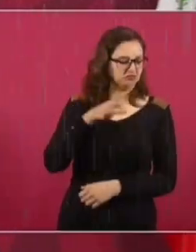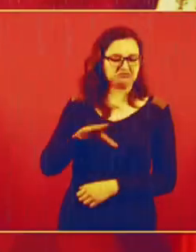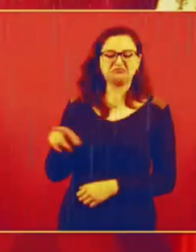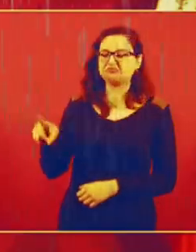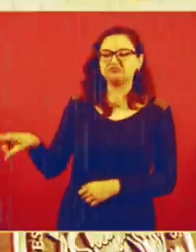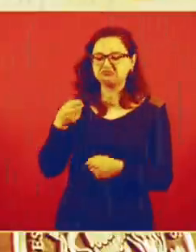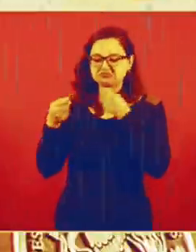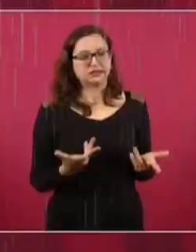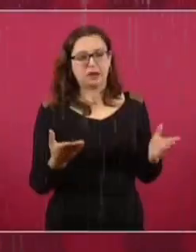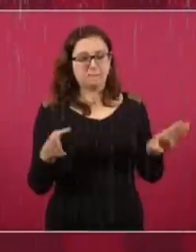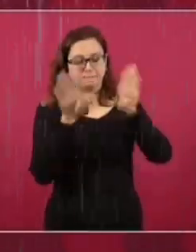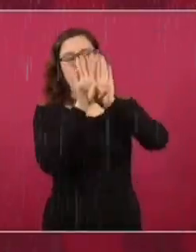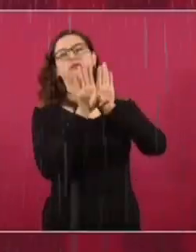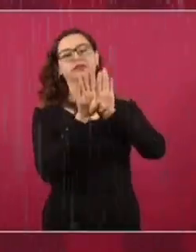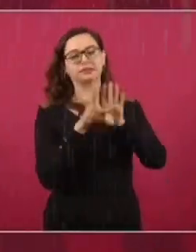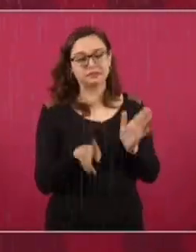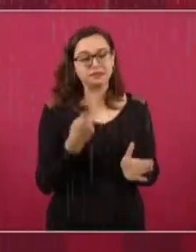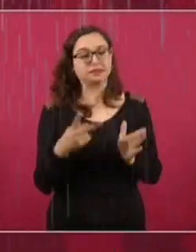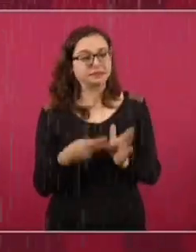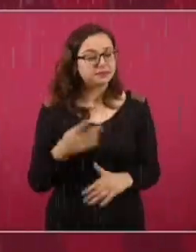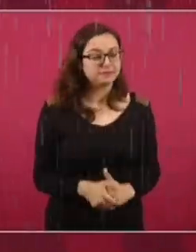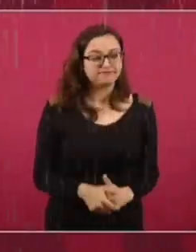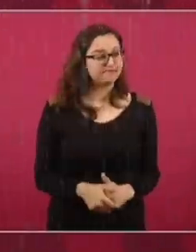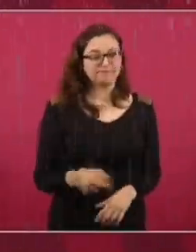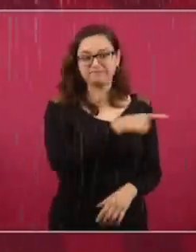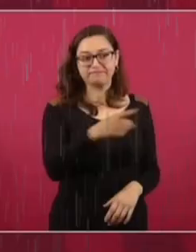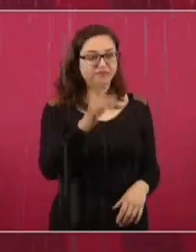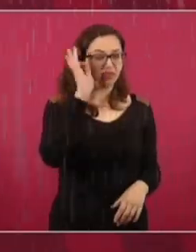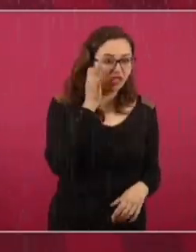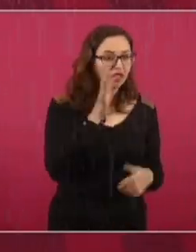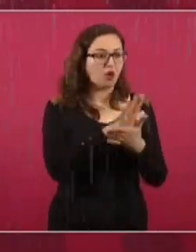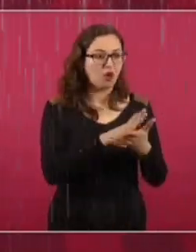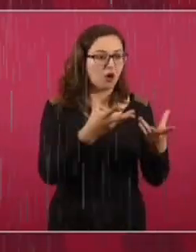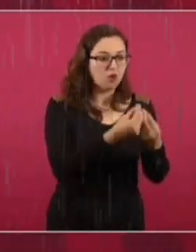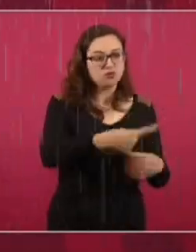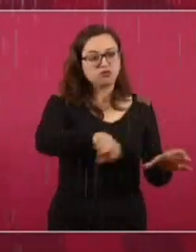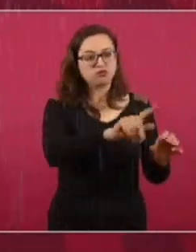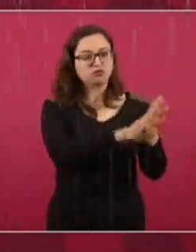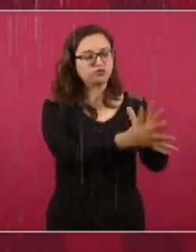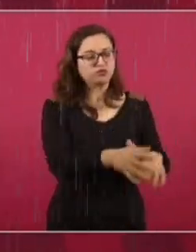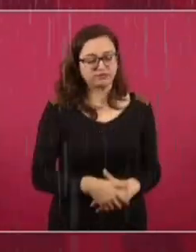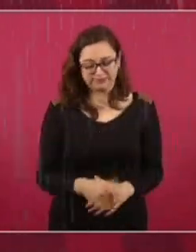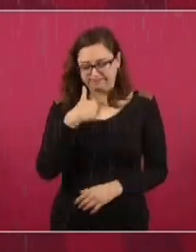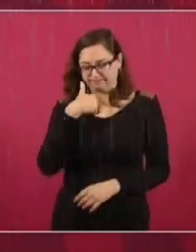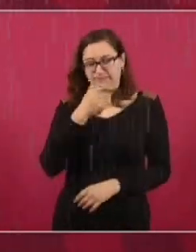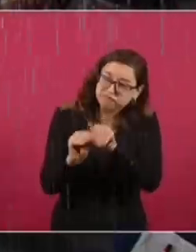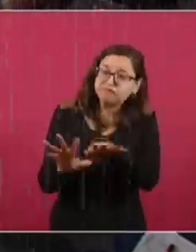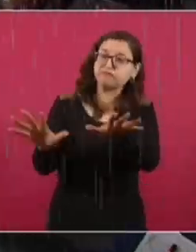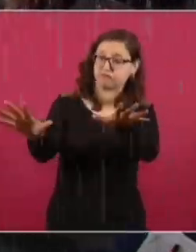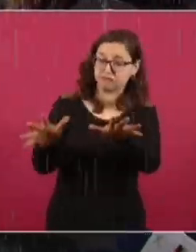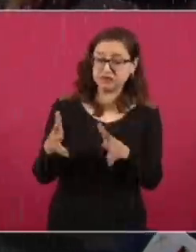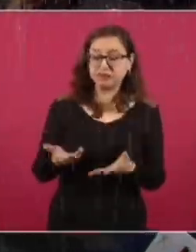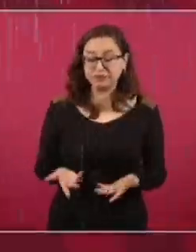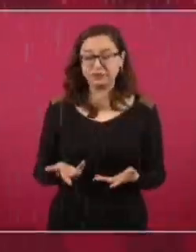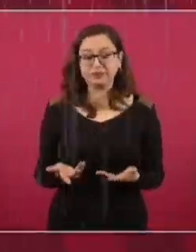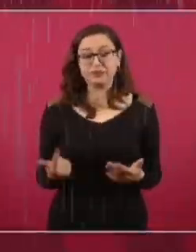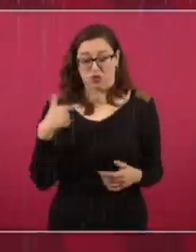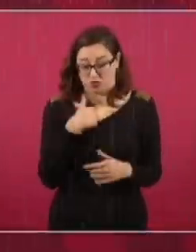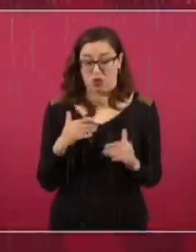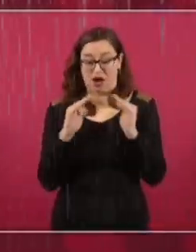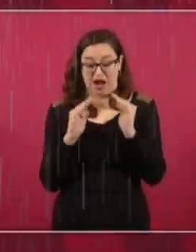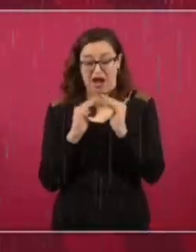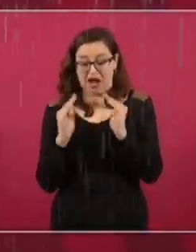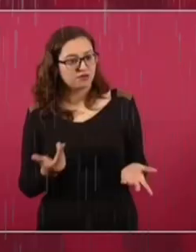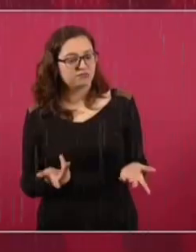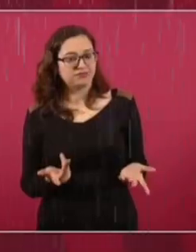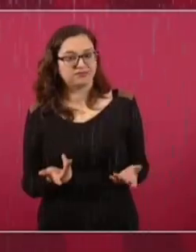reconocer como periodistas. Hablábamos de que cada ciudadano podía convertirse en un medio de comunicación. Además de entregar casa por casa